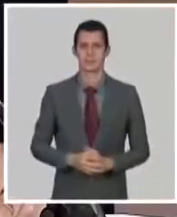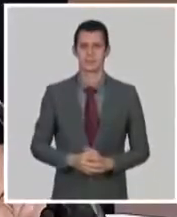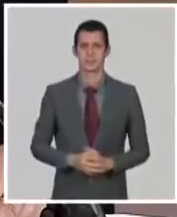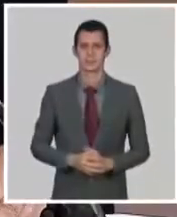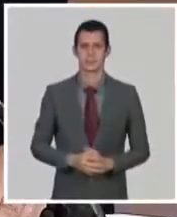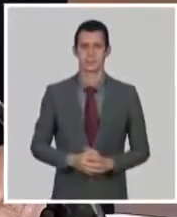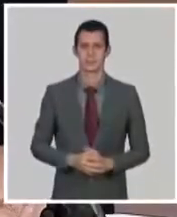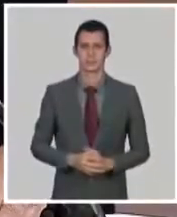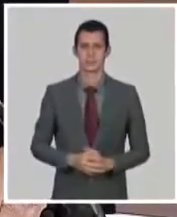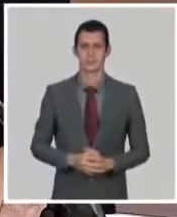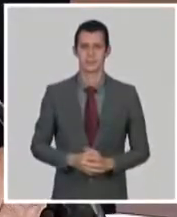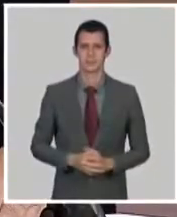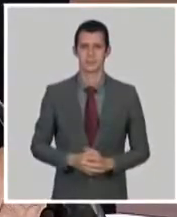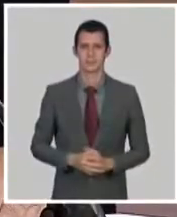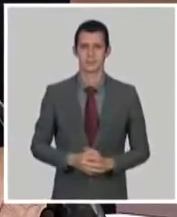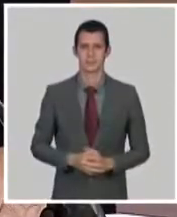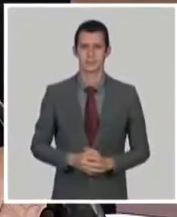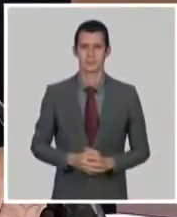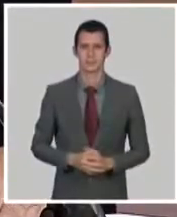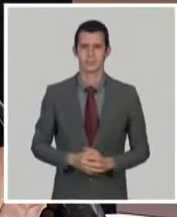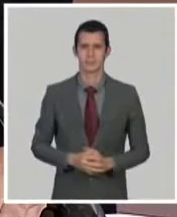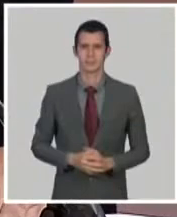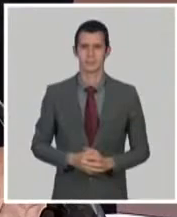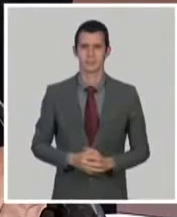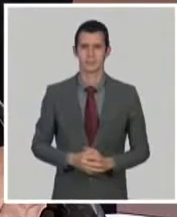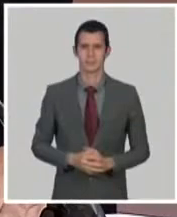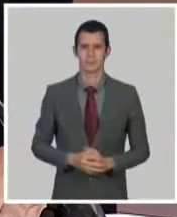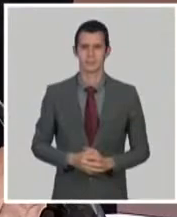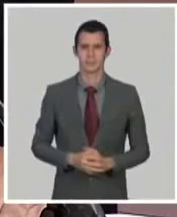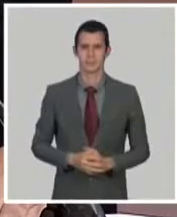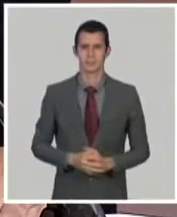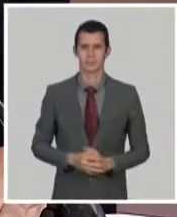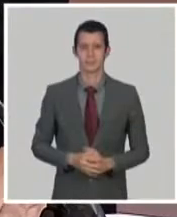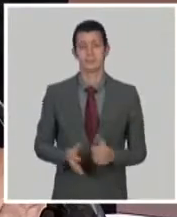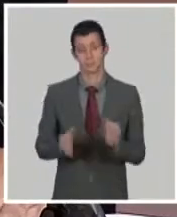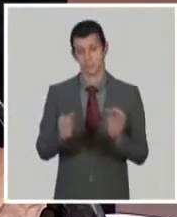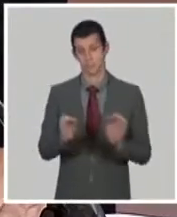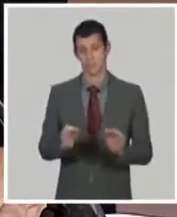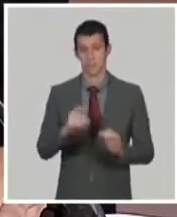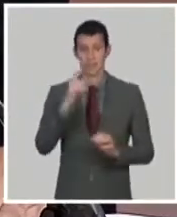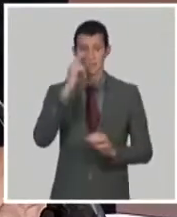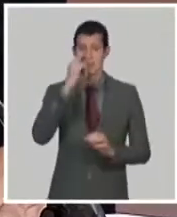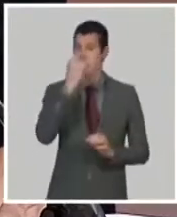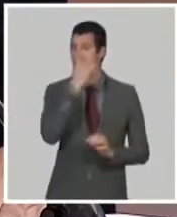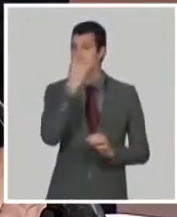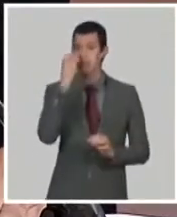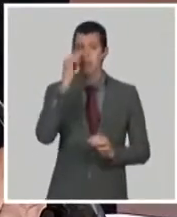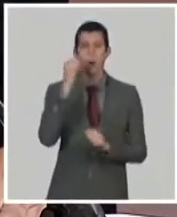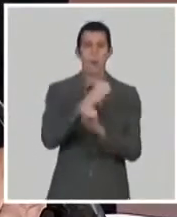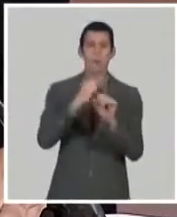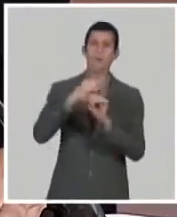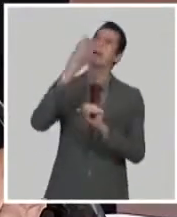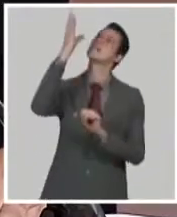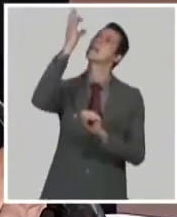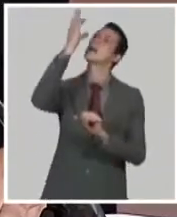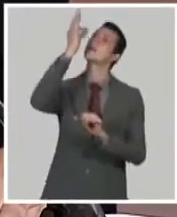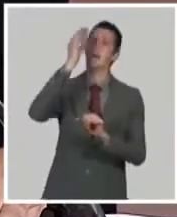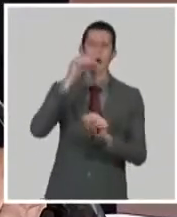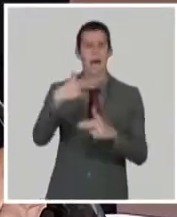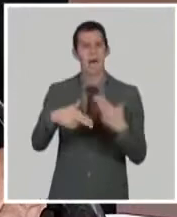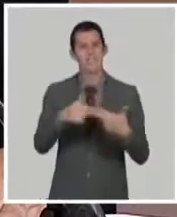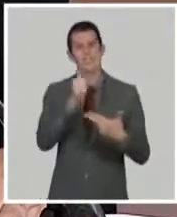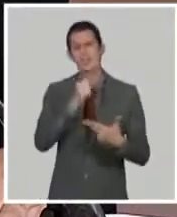activamente en desatar una respuesta inmune contra el virus. De hecho, en los estudios moleculares y